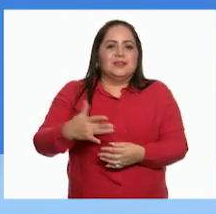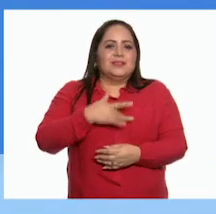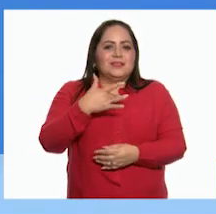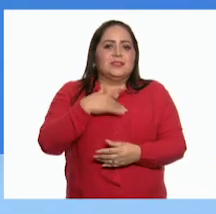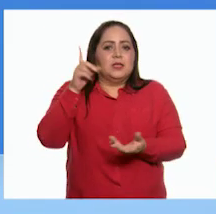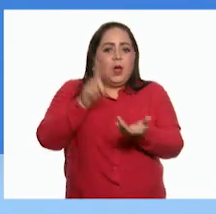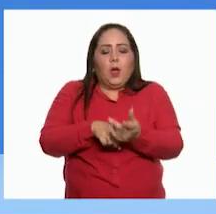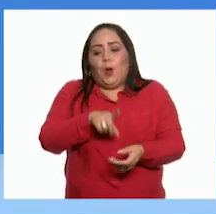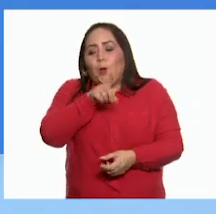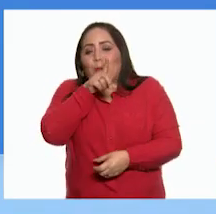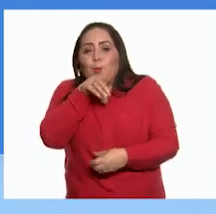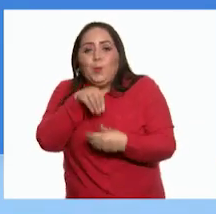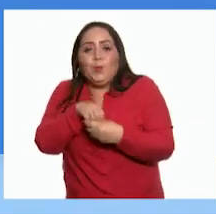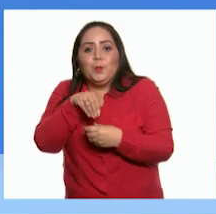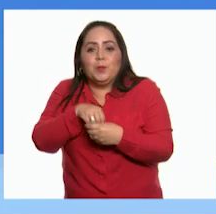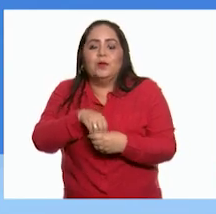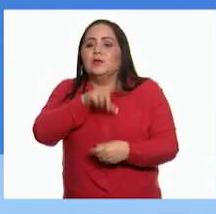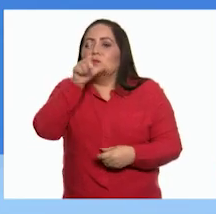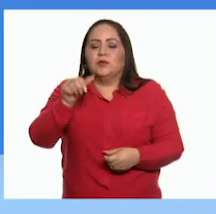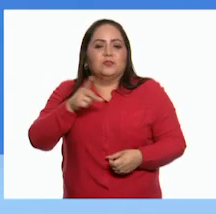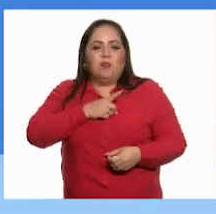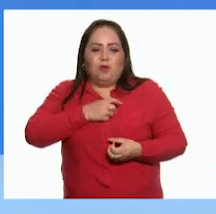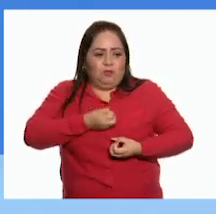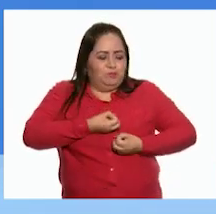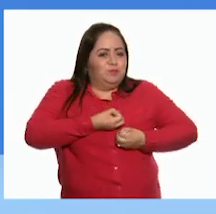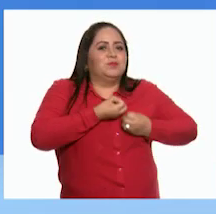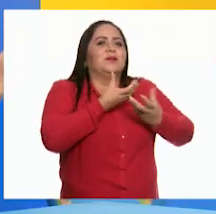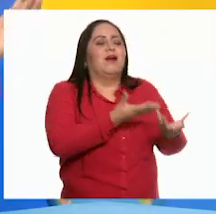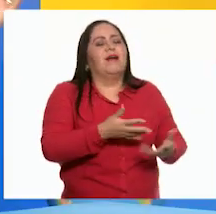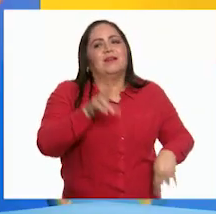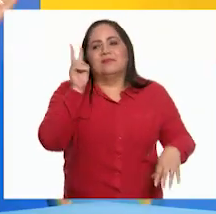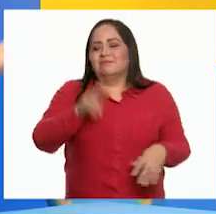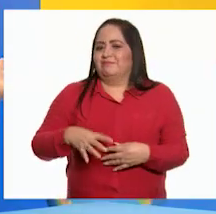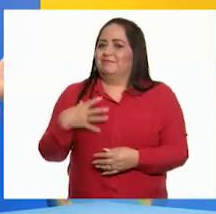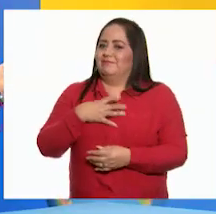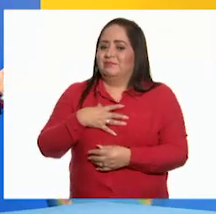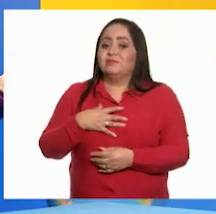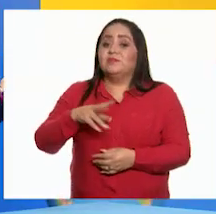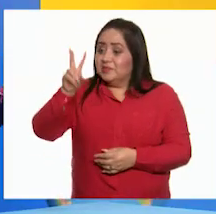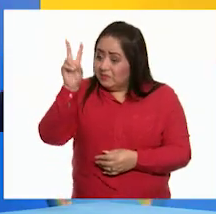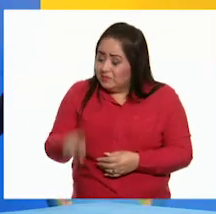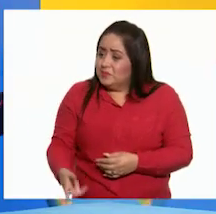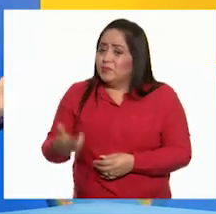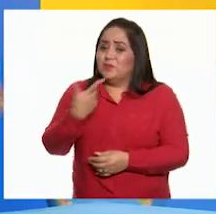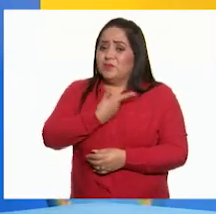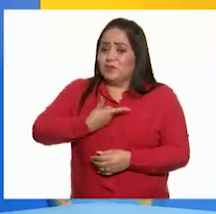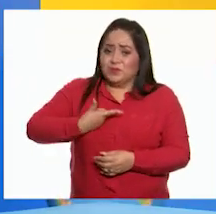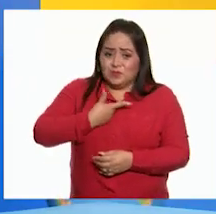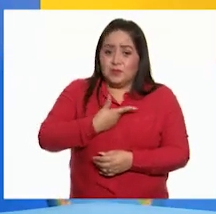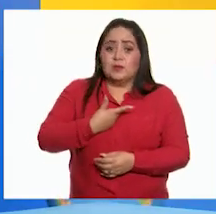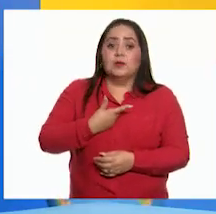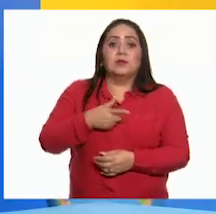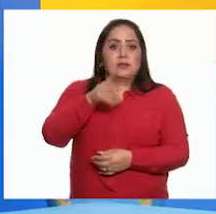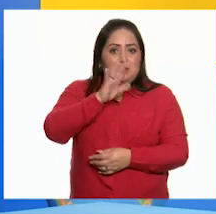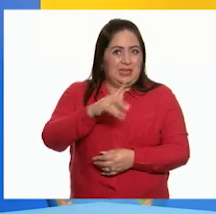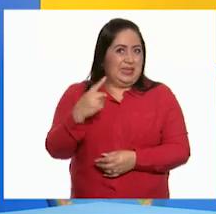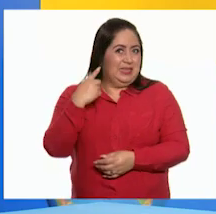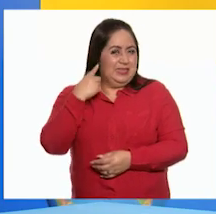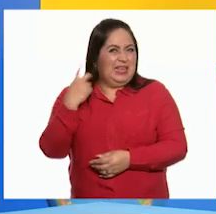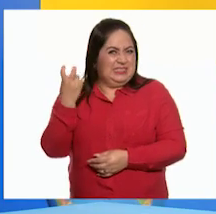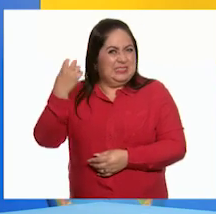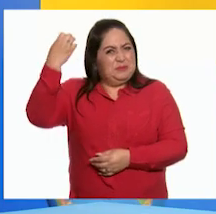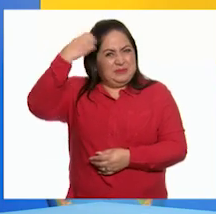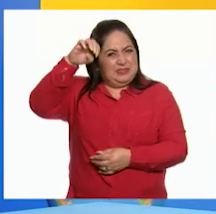privado Y decidió hacerlo público Nos da mucho gusto, Lolo Escuchar esta